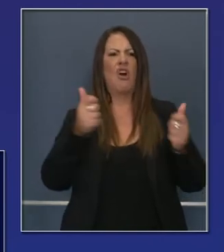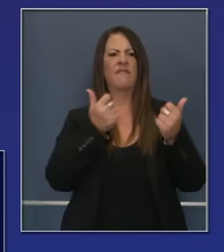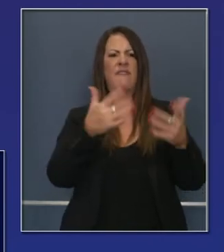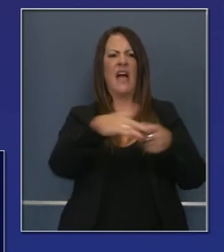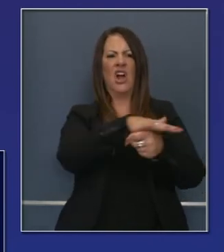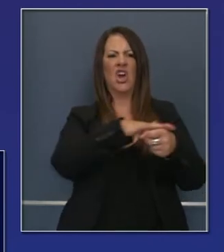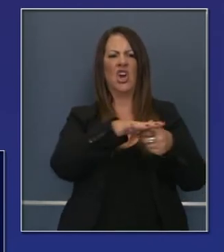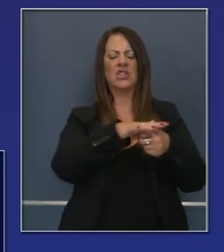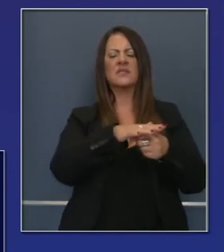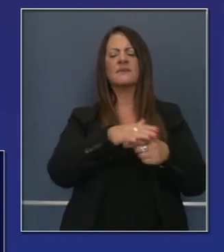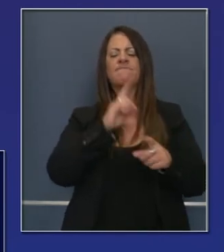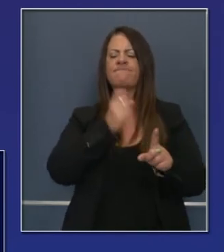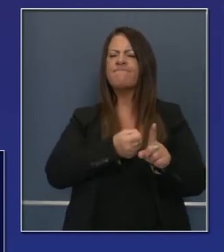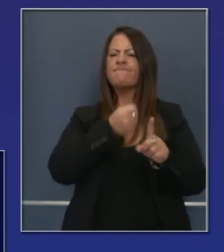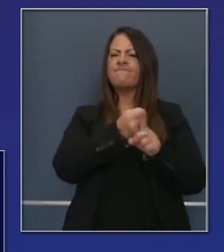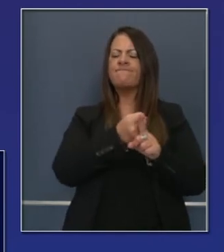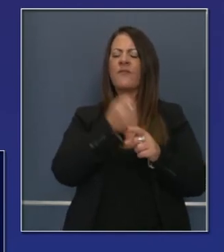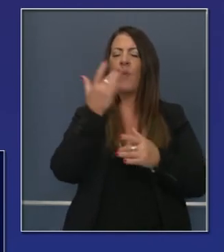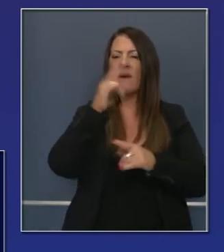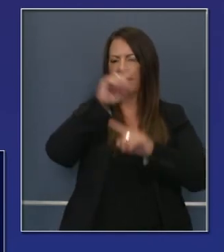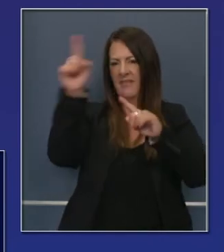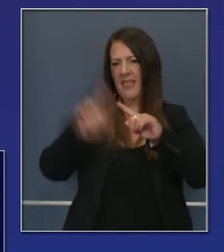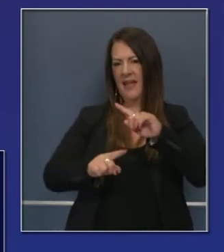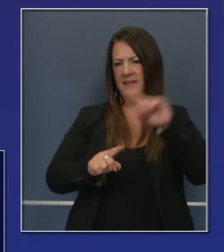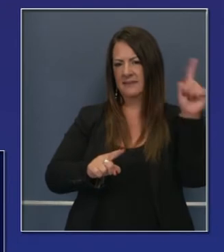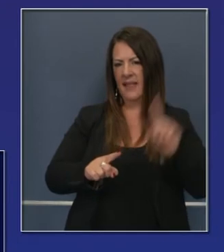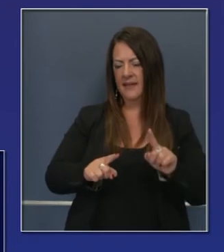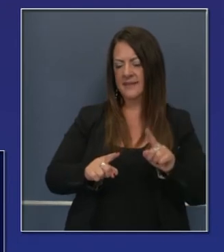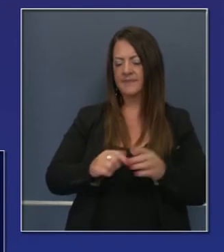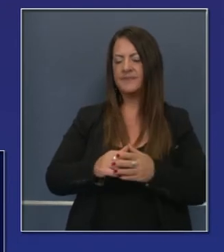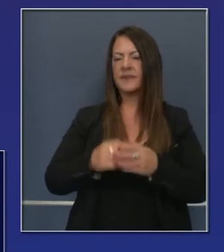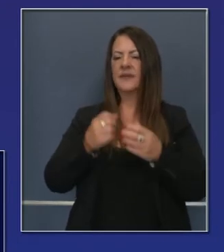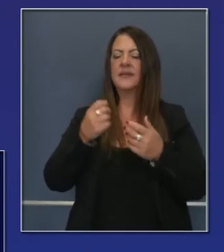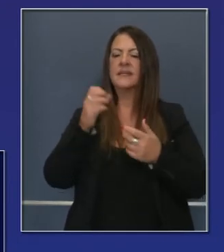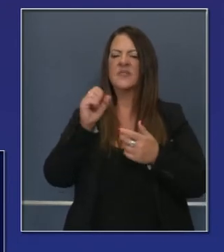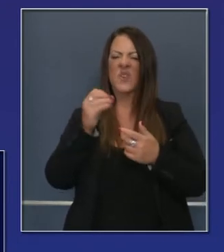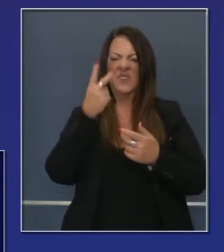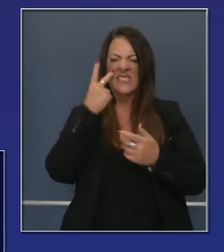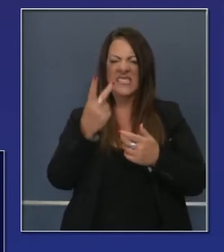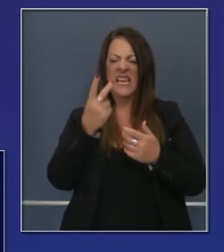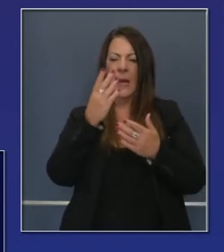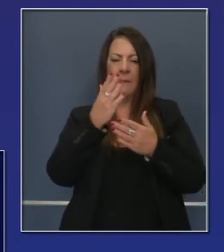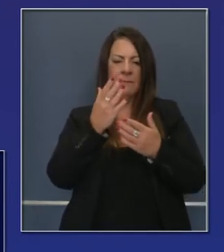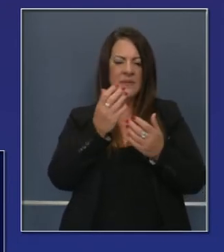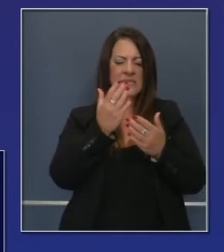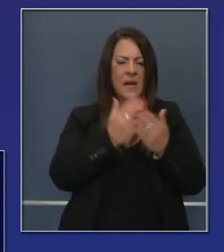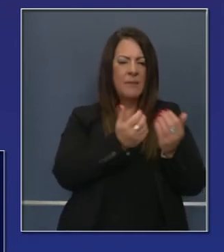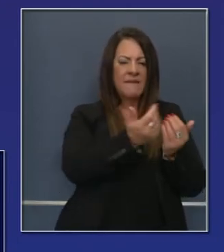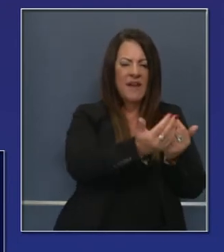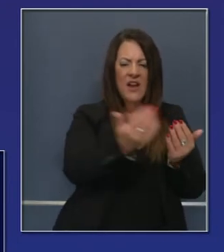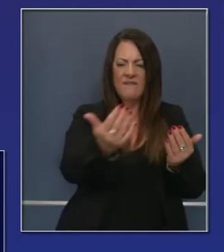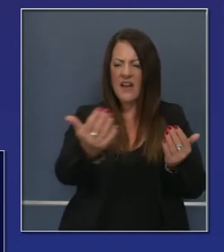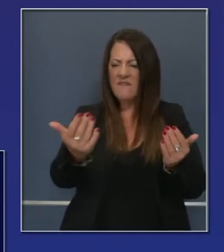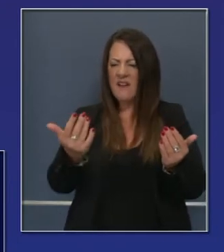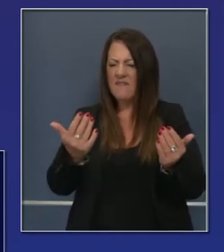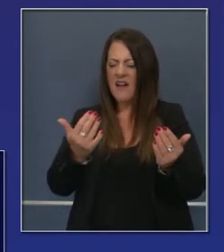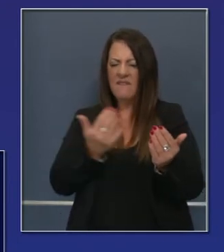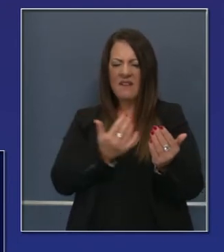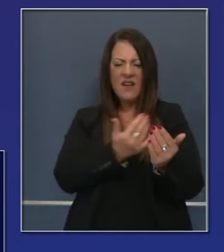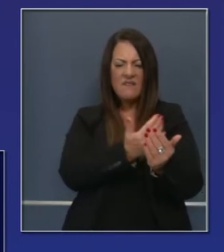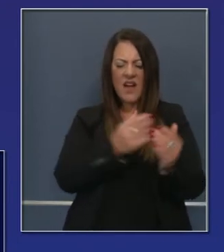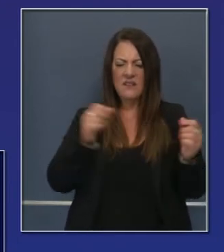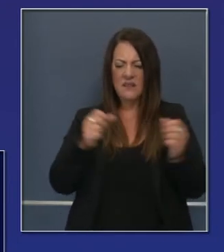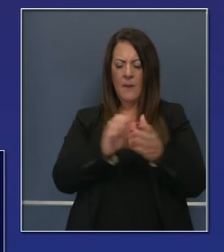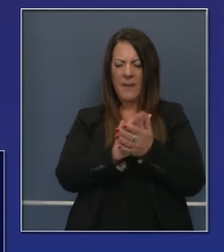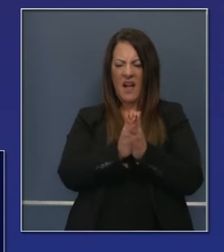los llamamos nosotros, particularmente estamos hablando de complejos de incendios causados por relámpagos en un área geográfica. Muchos de ellos se